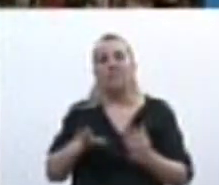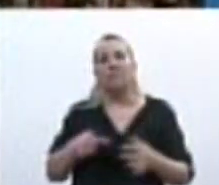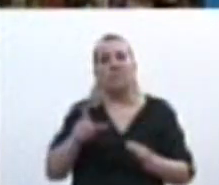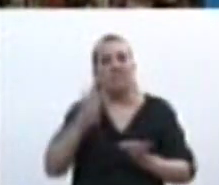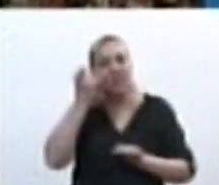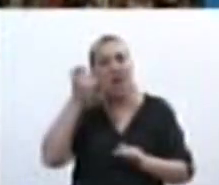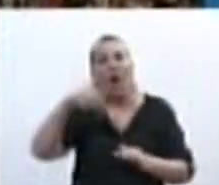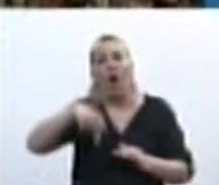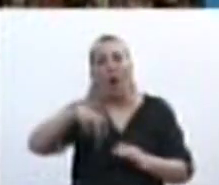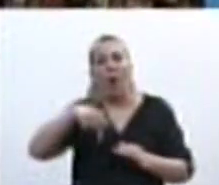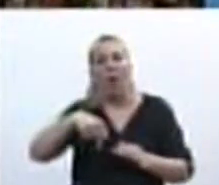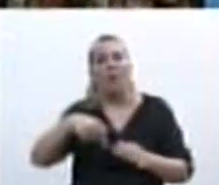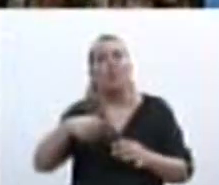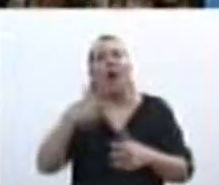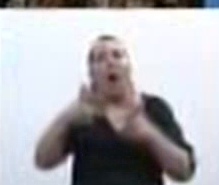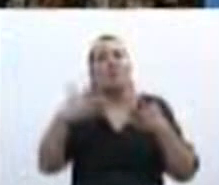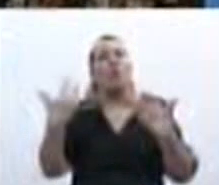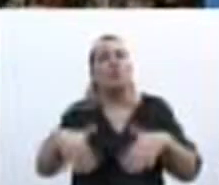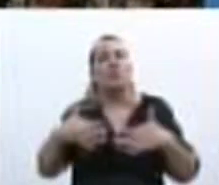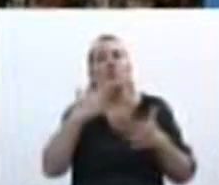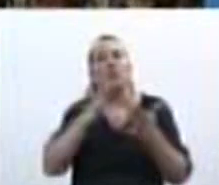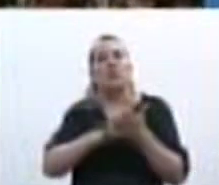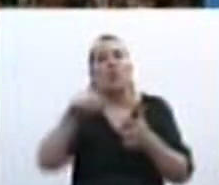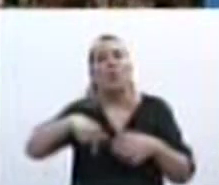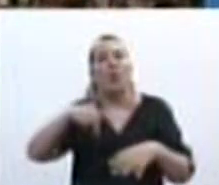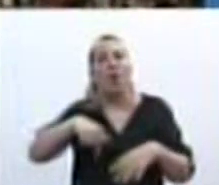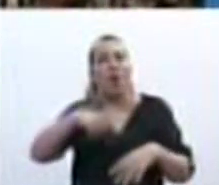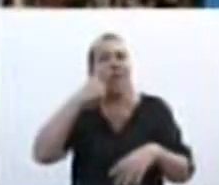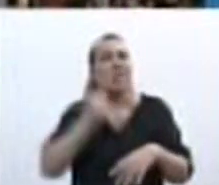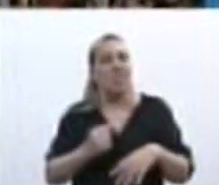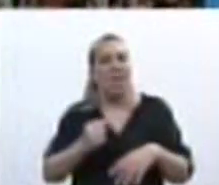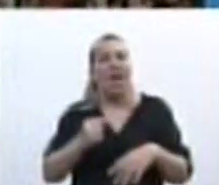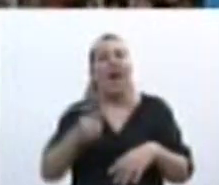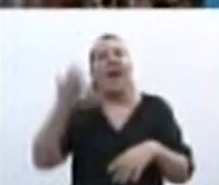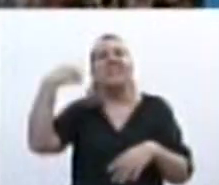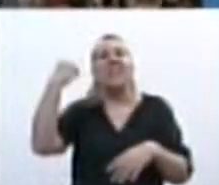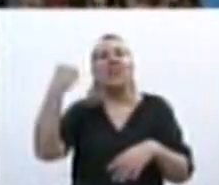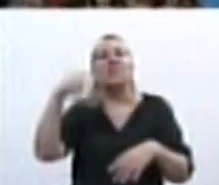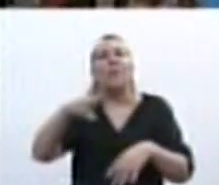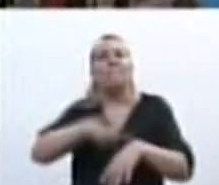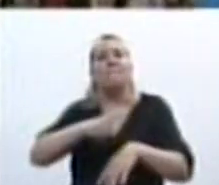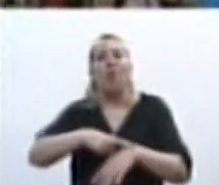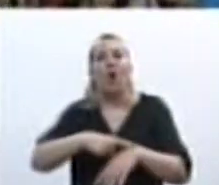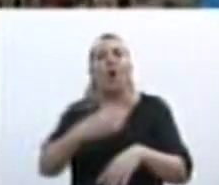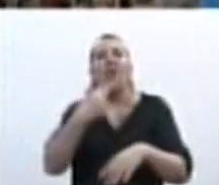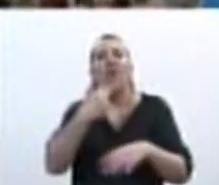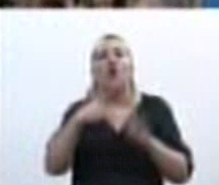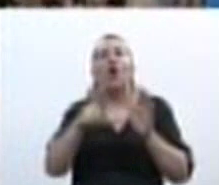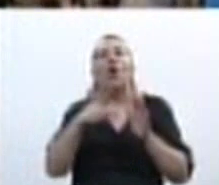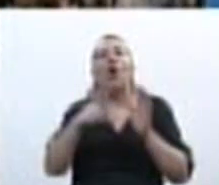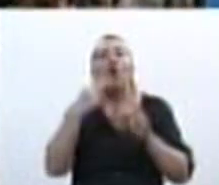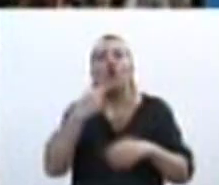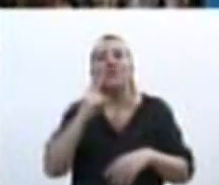se habló mucho hoy y durante el día, de lo que fue en su momento la ley 11.357